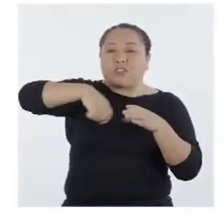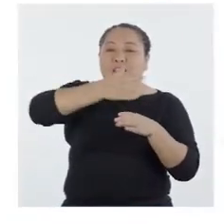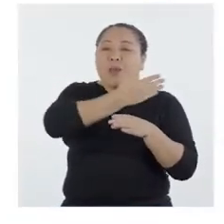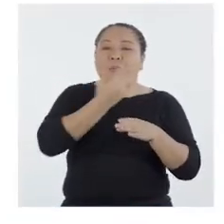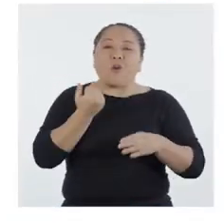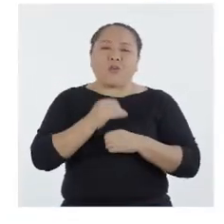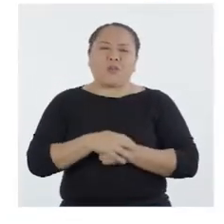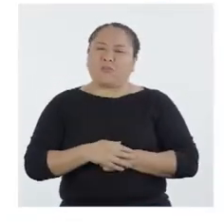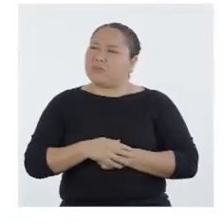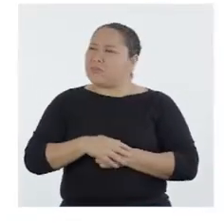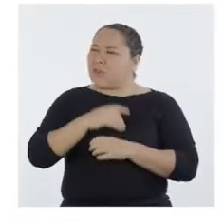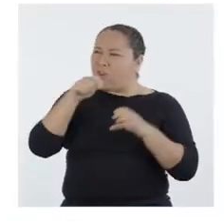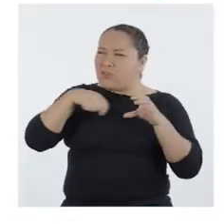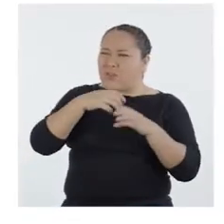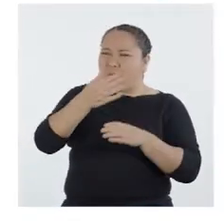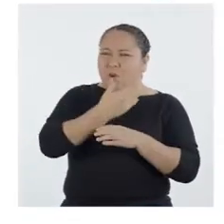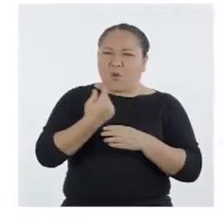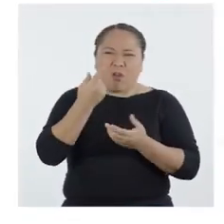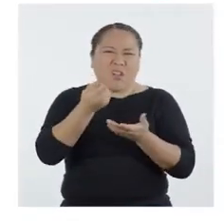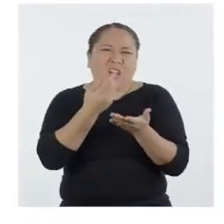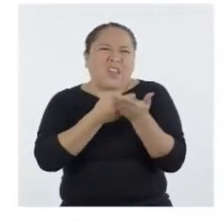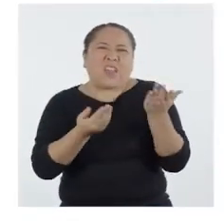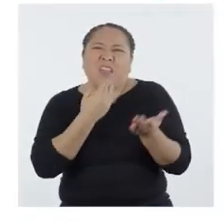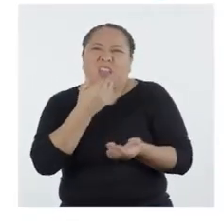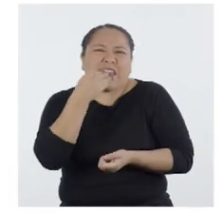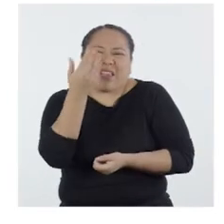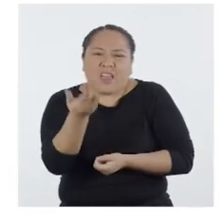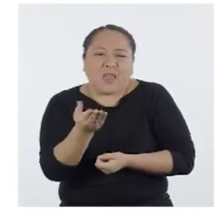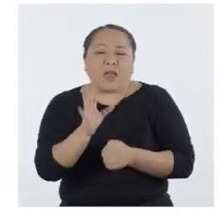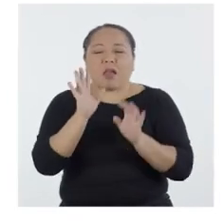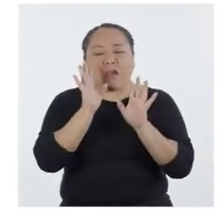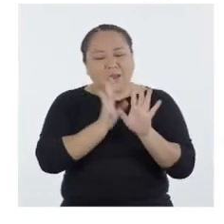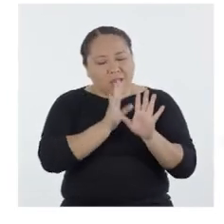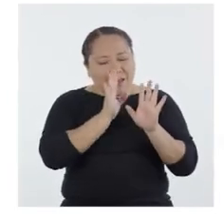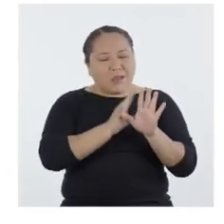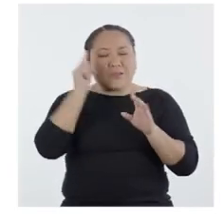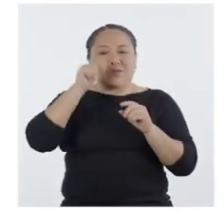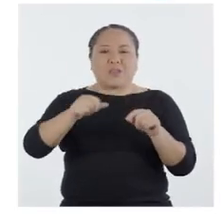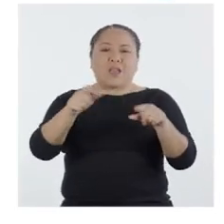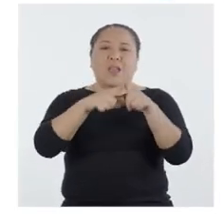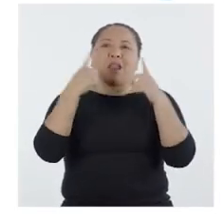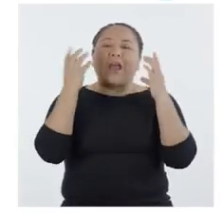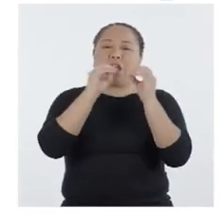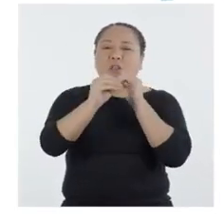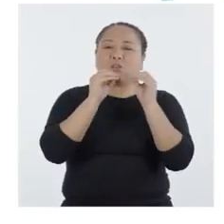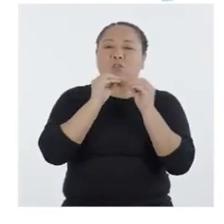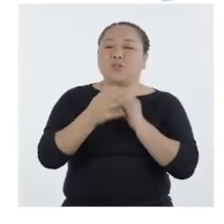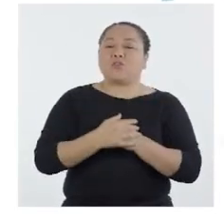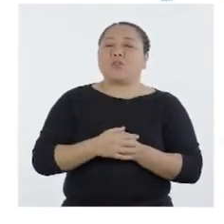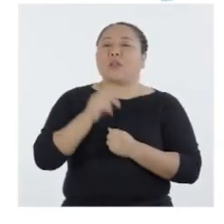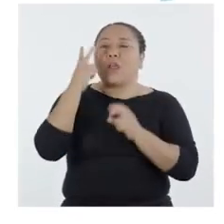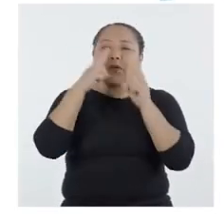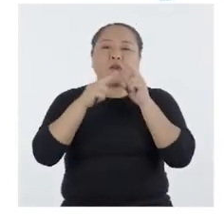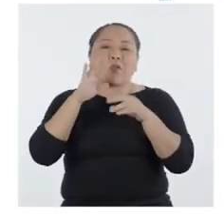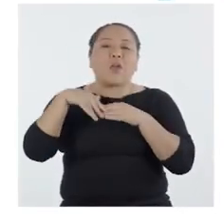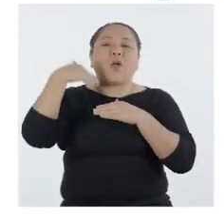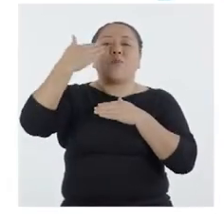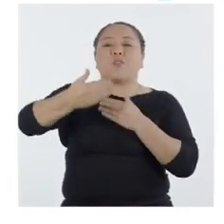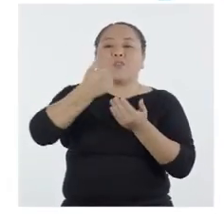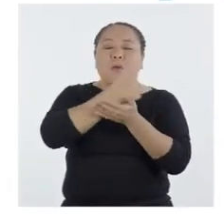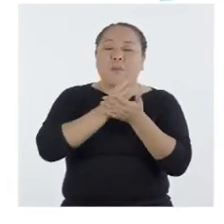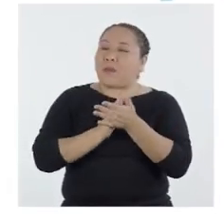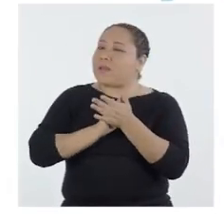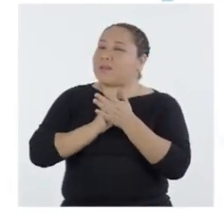¿Cocina mejorada? ¿Quién es esa? Ah, es una gran solución. Y la veremos en el